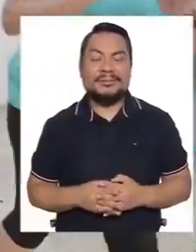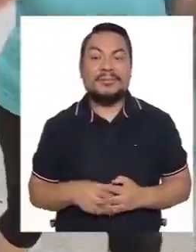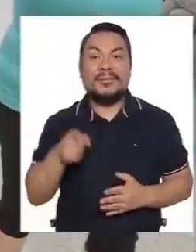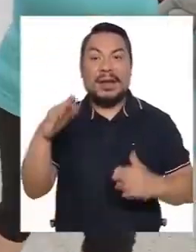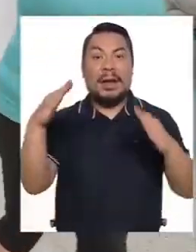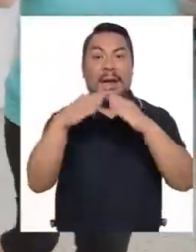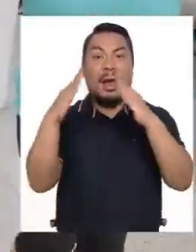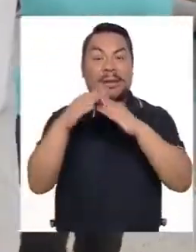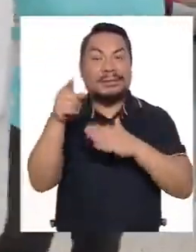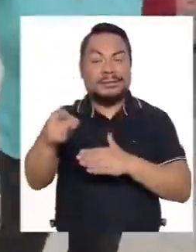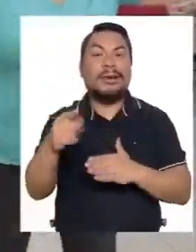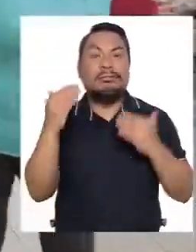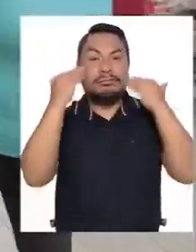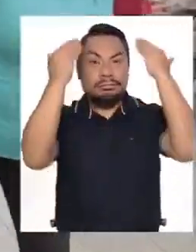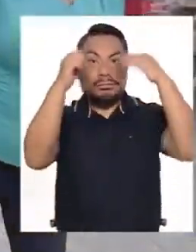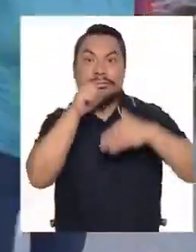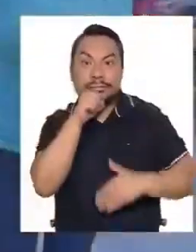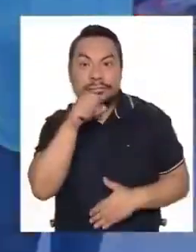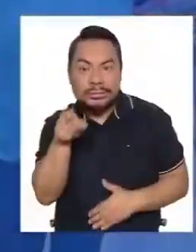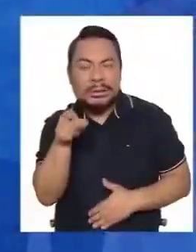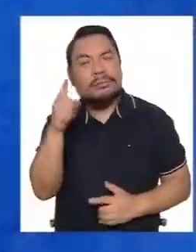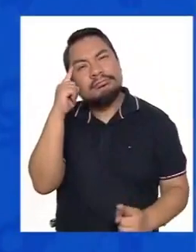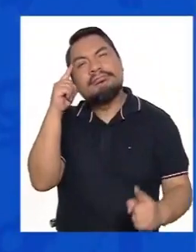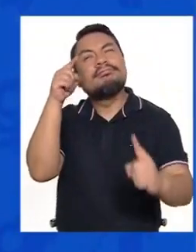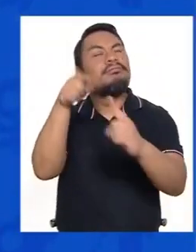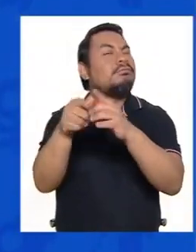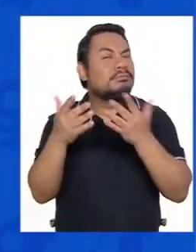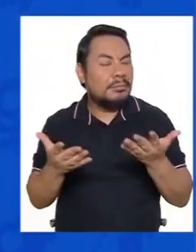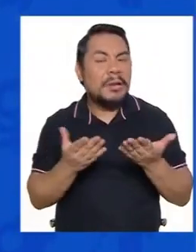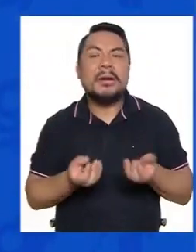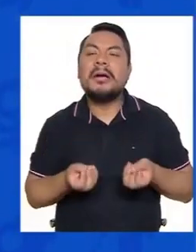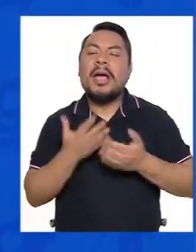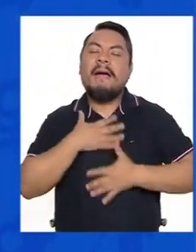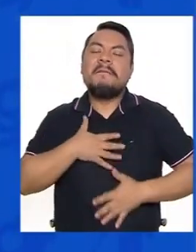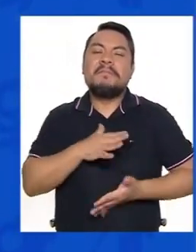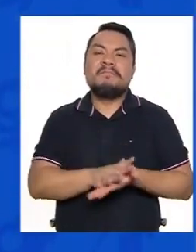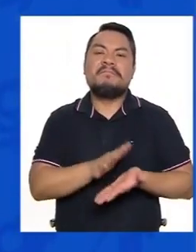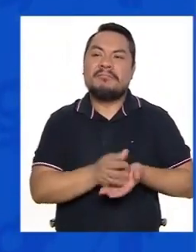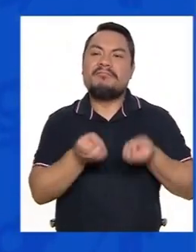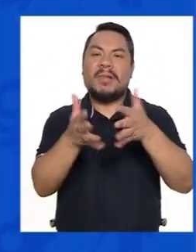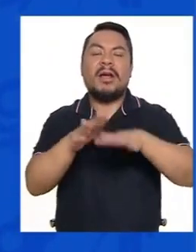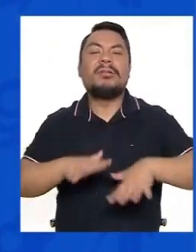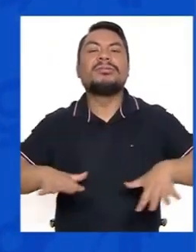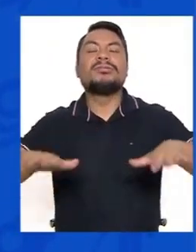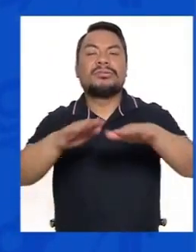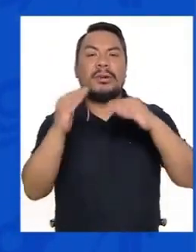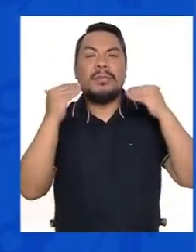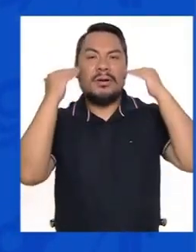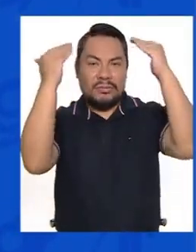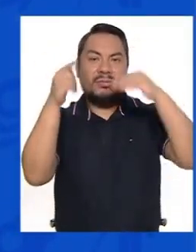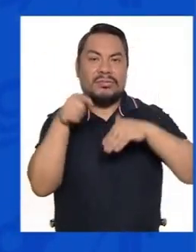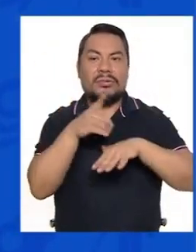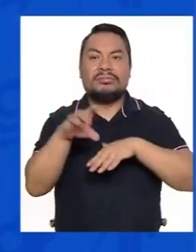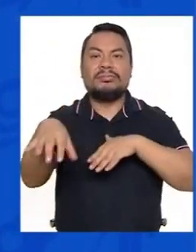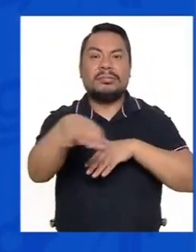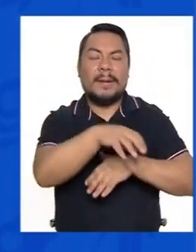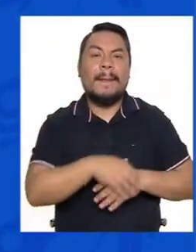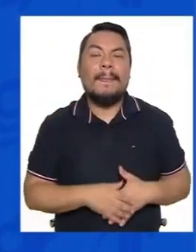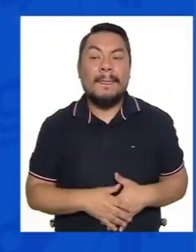La Casa del Adulto Mayor tiene por finalidad y objetivo llevar bienestar a todos los adultos mayores del distrito.